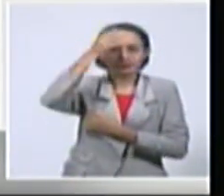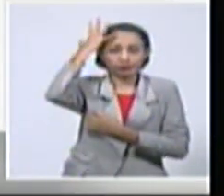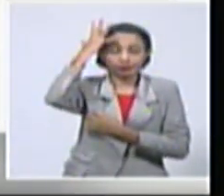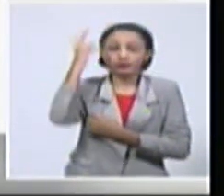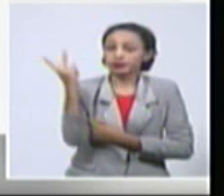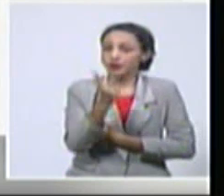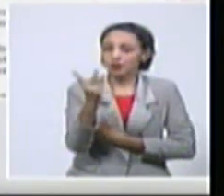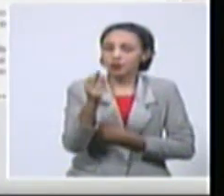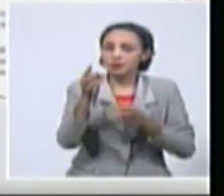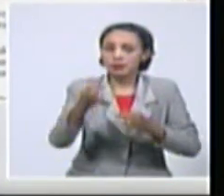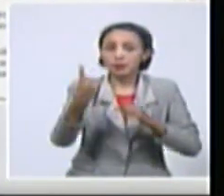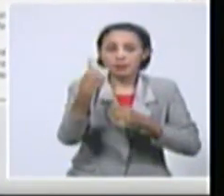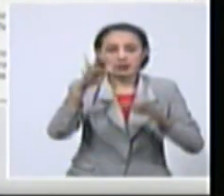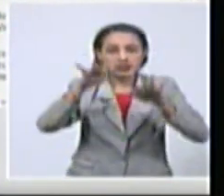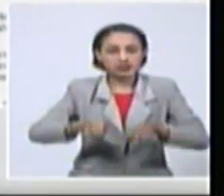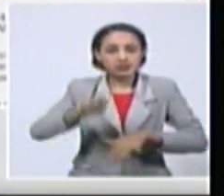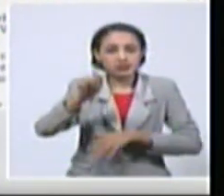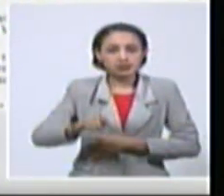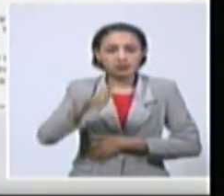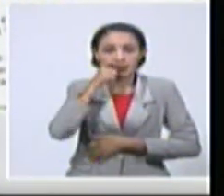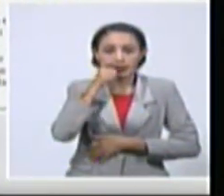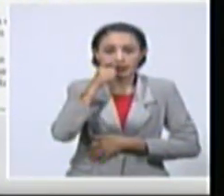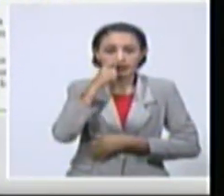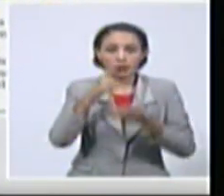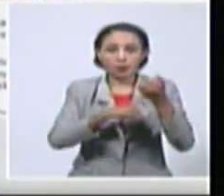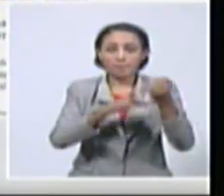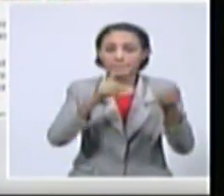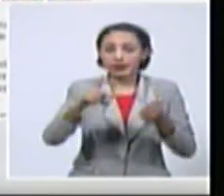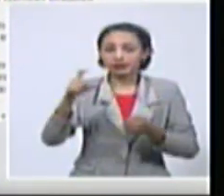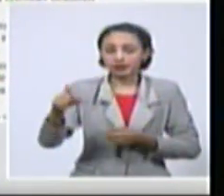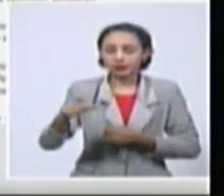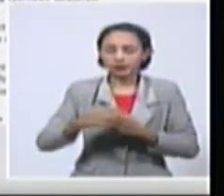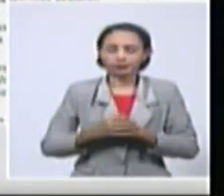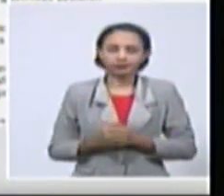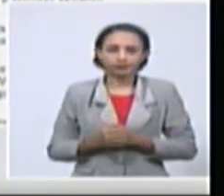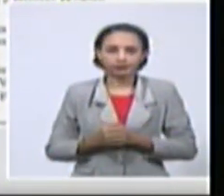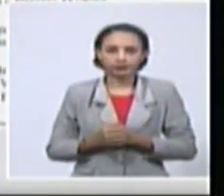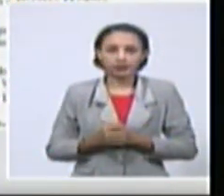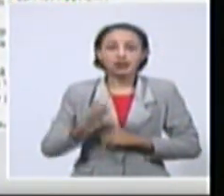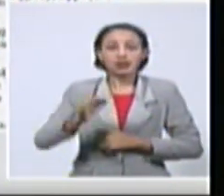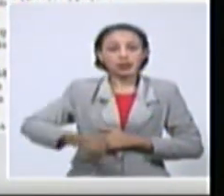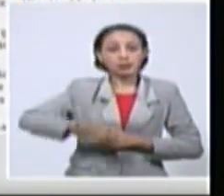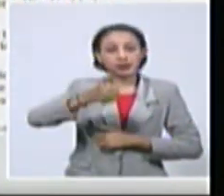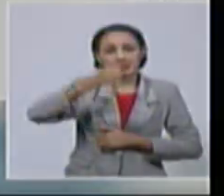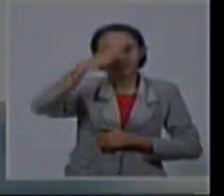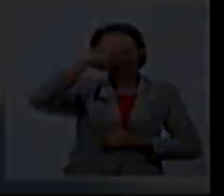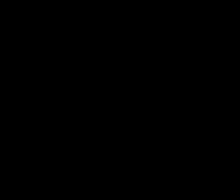Bermúdez, primer secretario del Comité Central del Partido Comunista de Cuba y presidente de la República de Cuba.